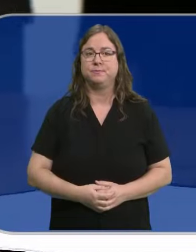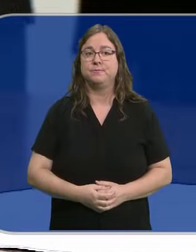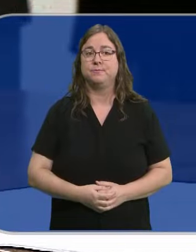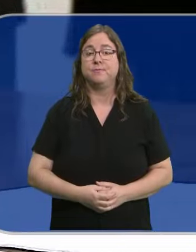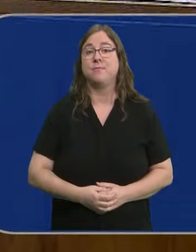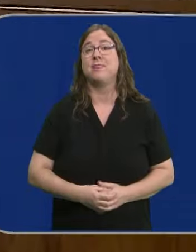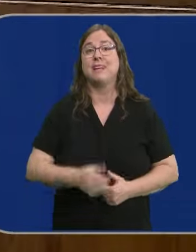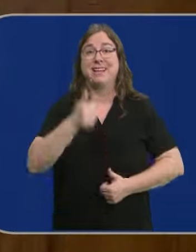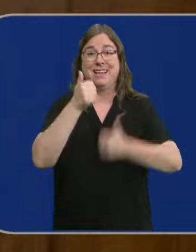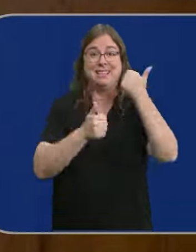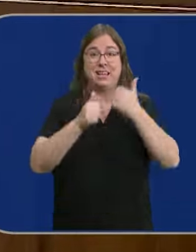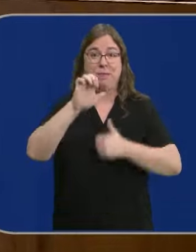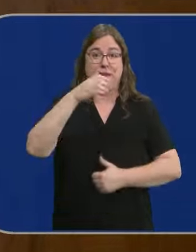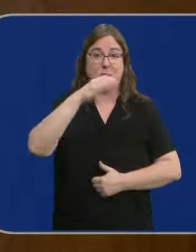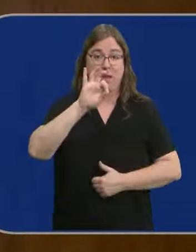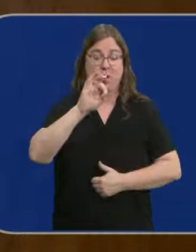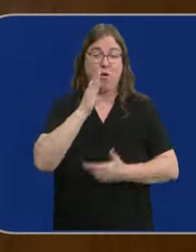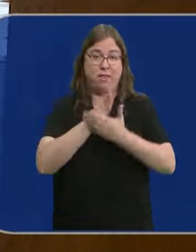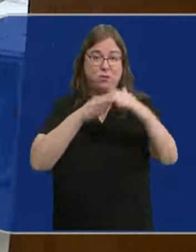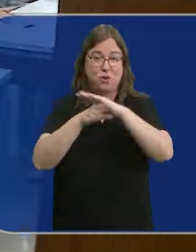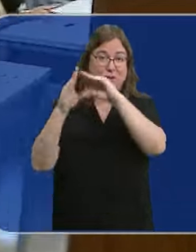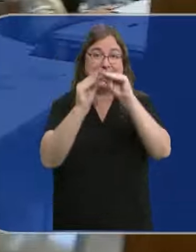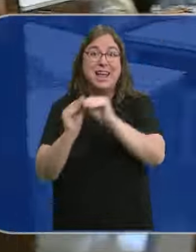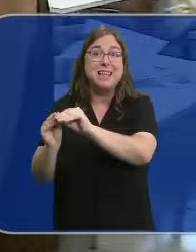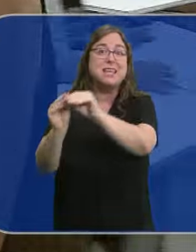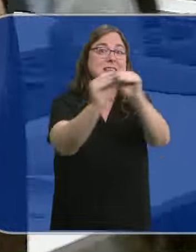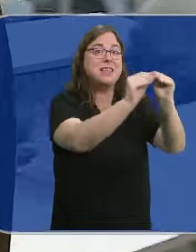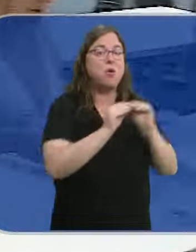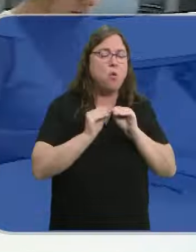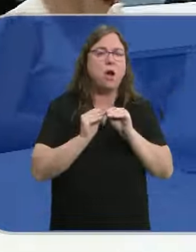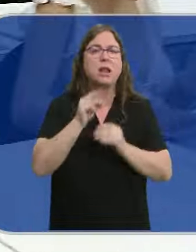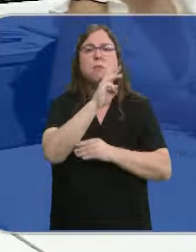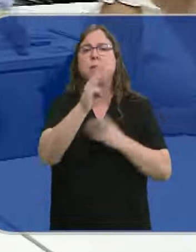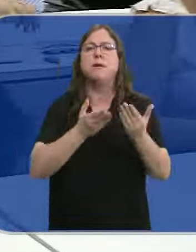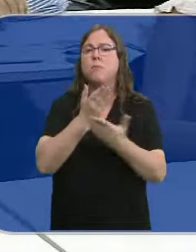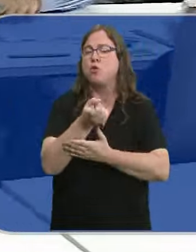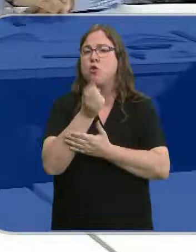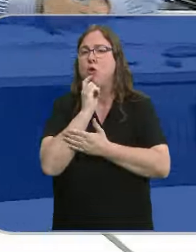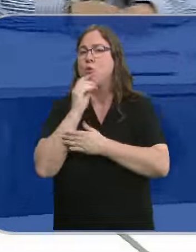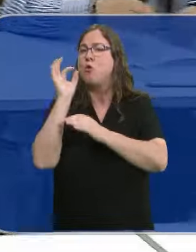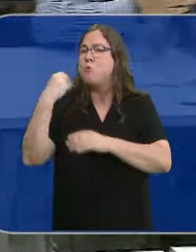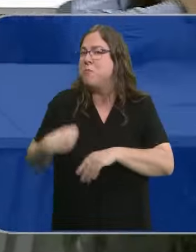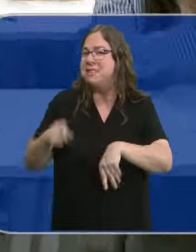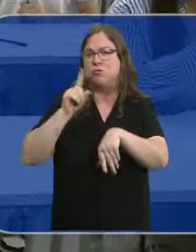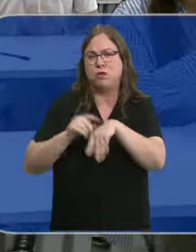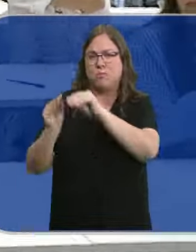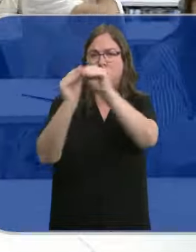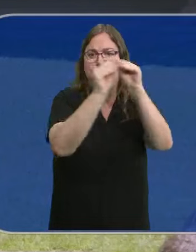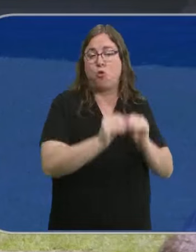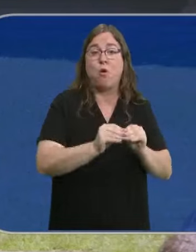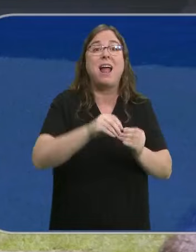La ebau común que propone el PP se celebrará al mismo tiempo en todas las comunidades autónomas que firmen el acuerdo.